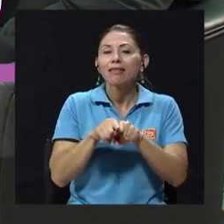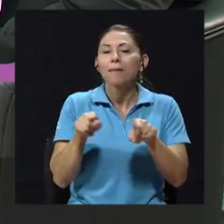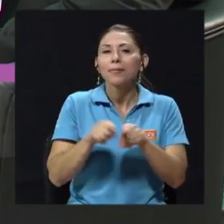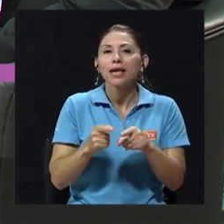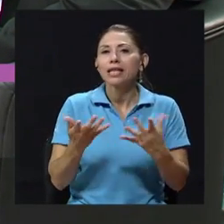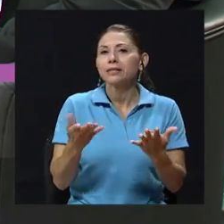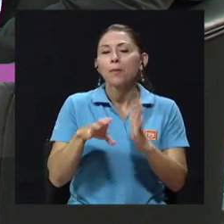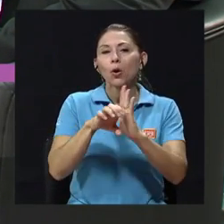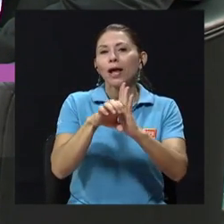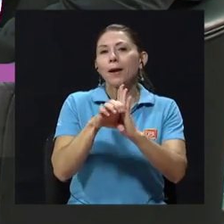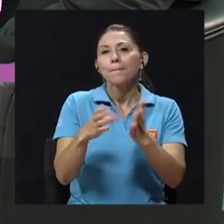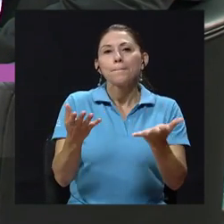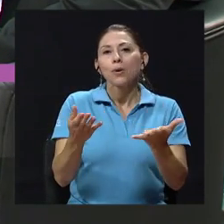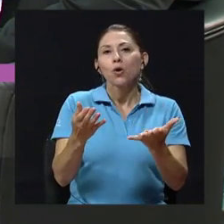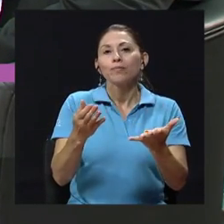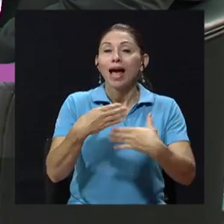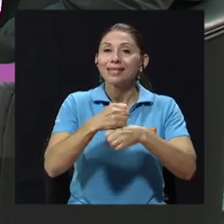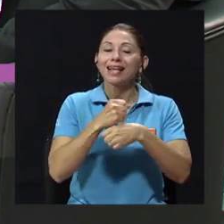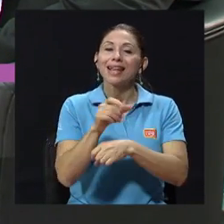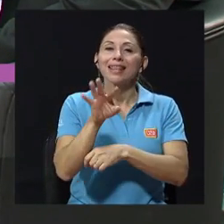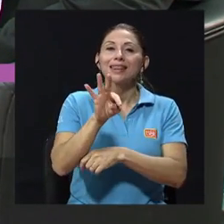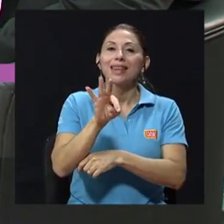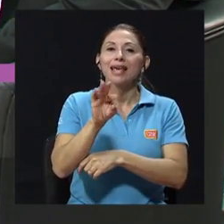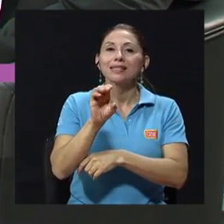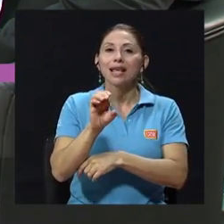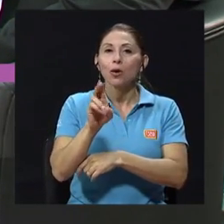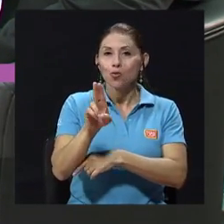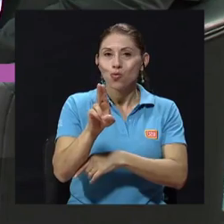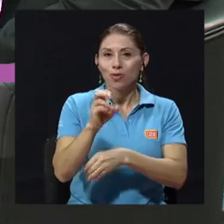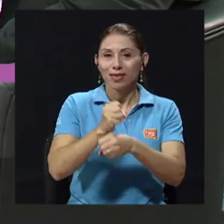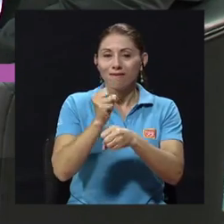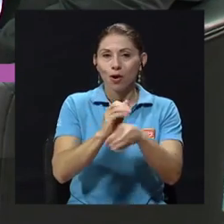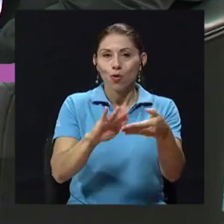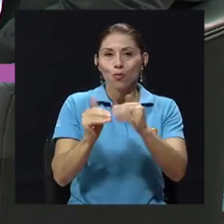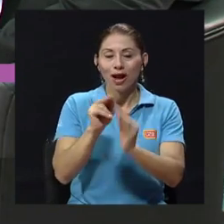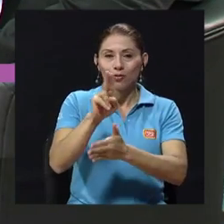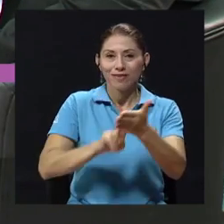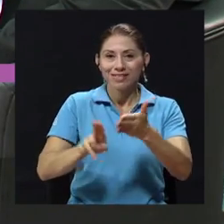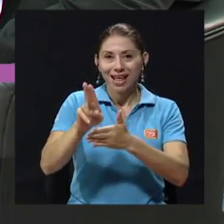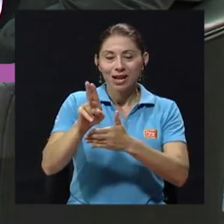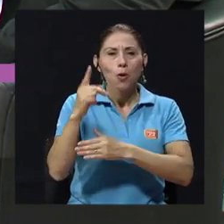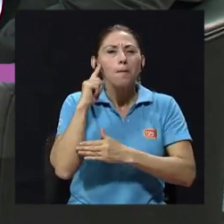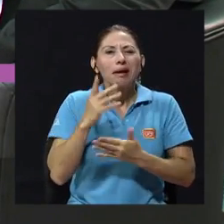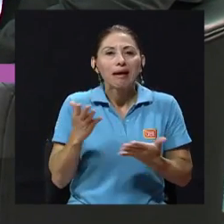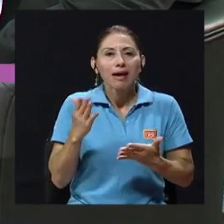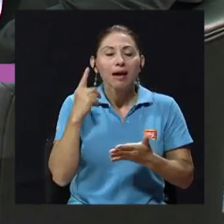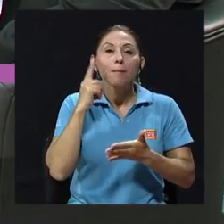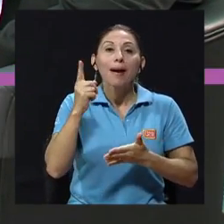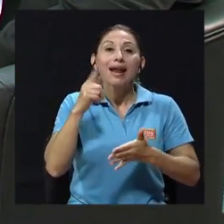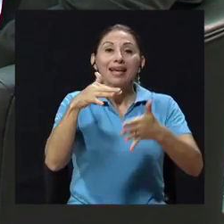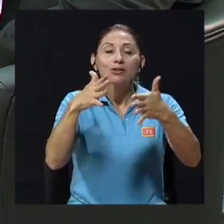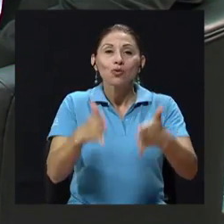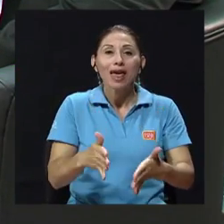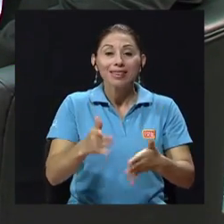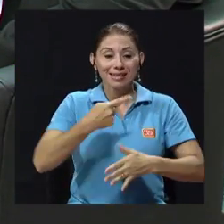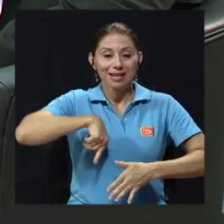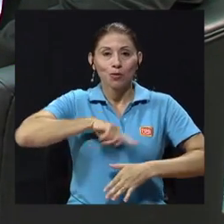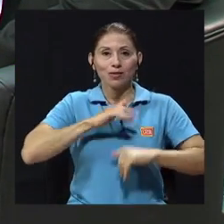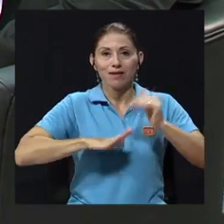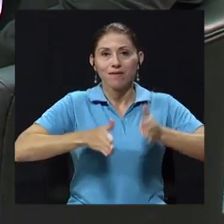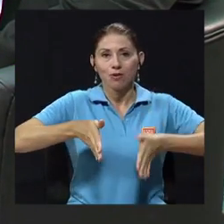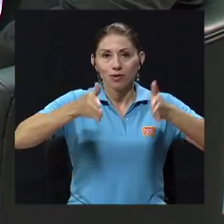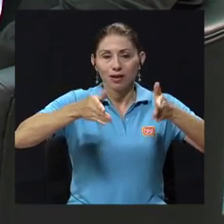abrir, por ejemplo, trabajos comunales universitarios para que los estudiantes, tanto de nuestra facultad como de otras